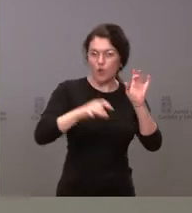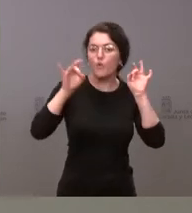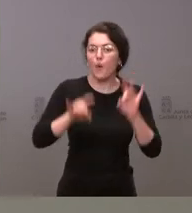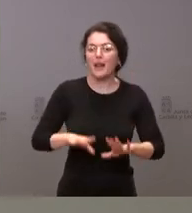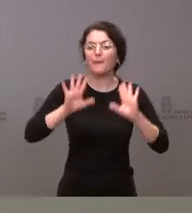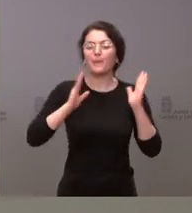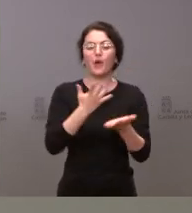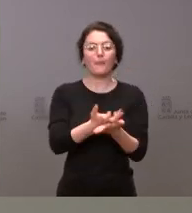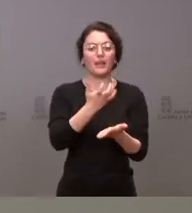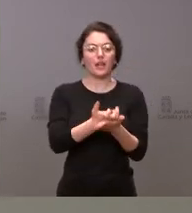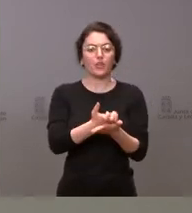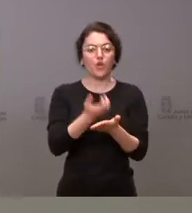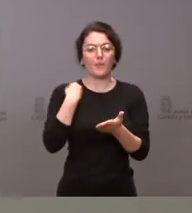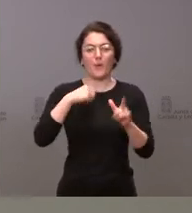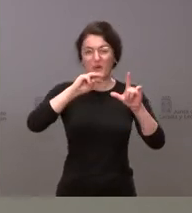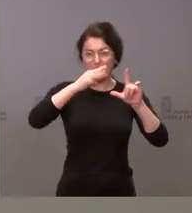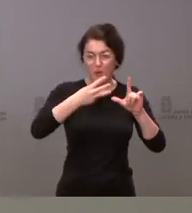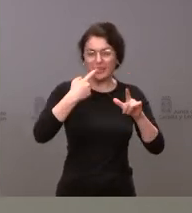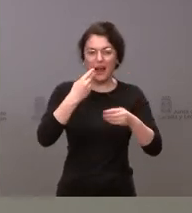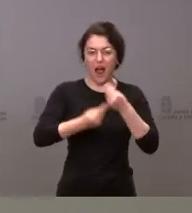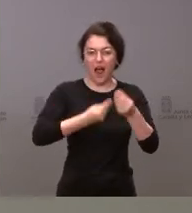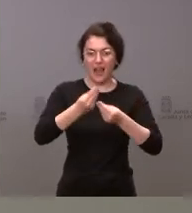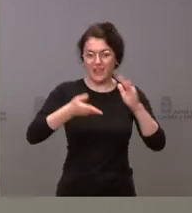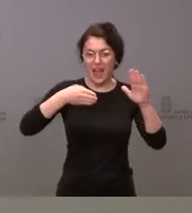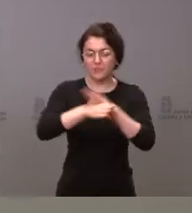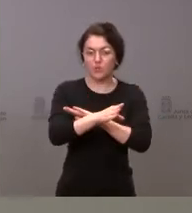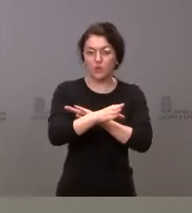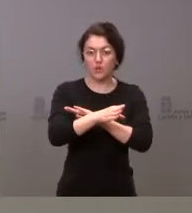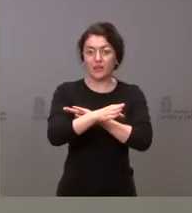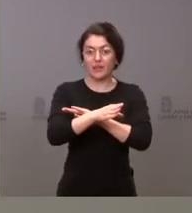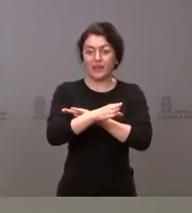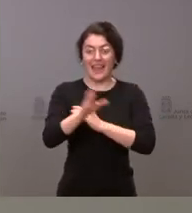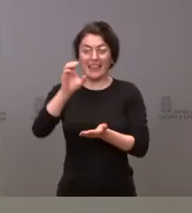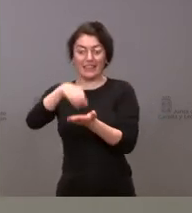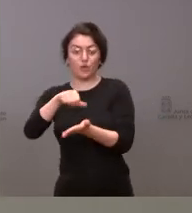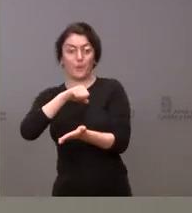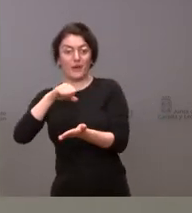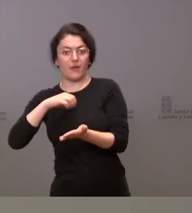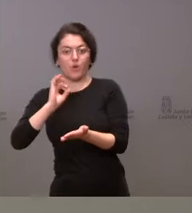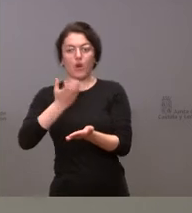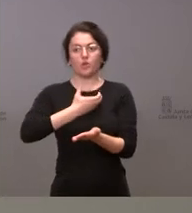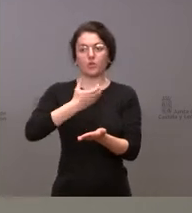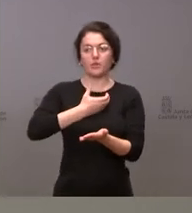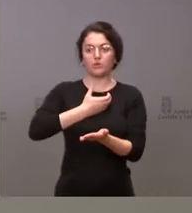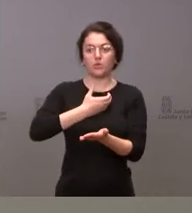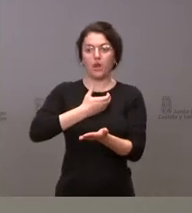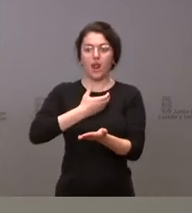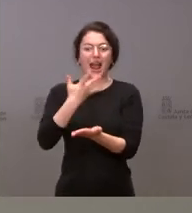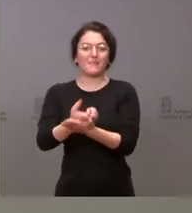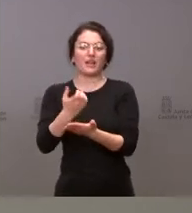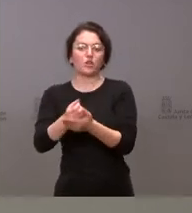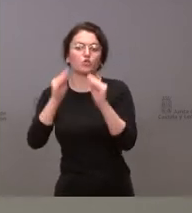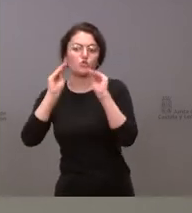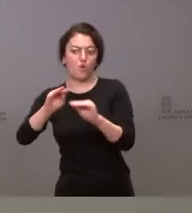informática por la que se están ahora haciendo las admisiones, los de las privadas, centros privados o de los ayuntamientos tienen su propia aplicación y